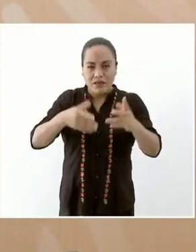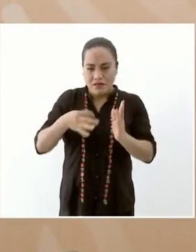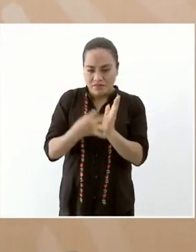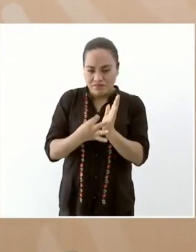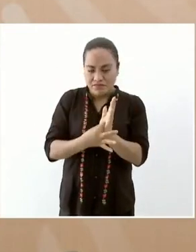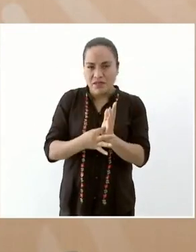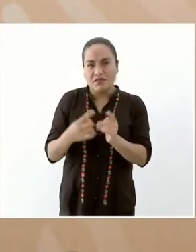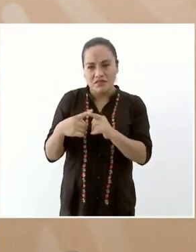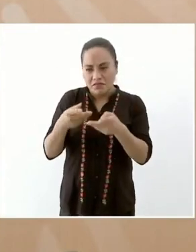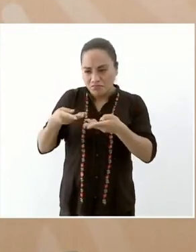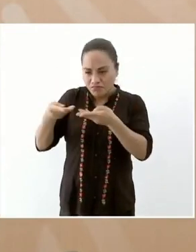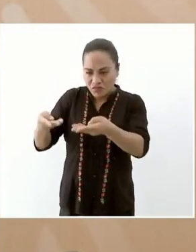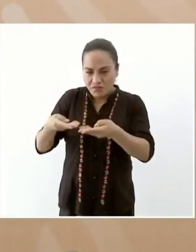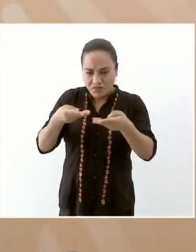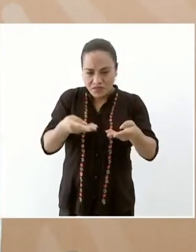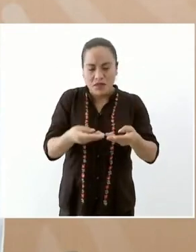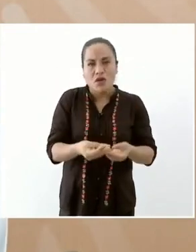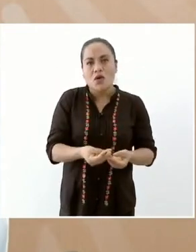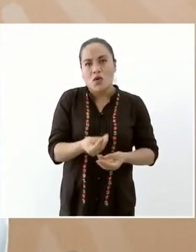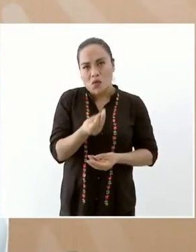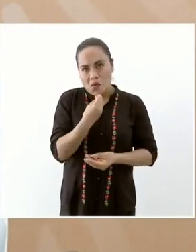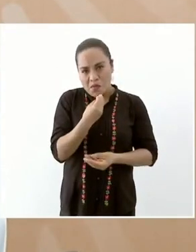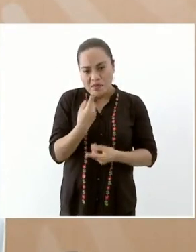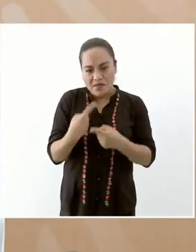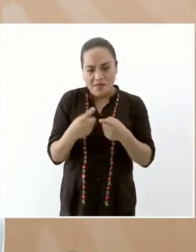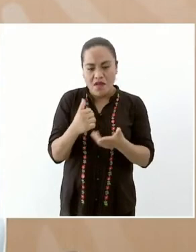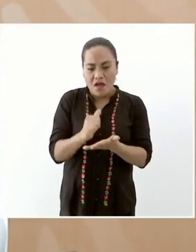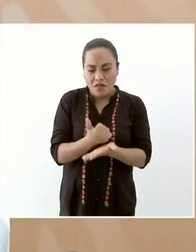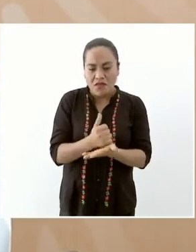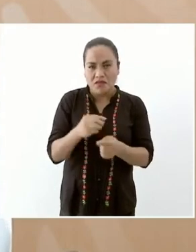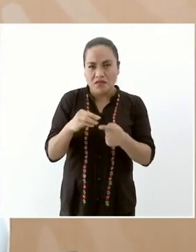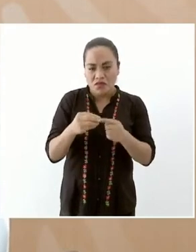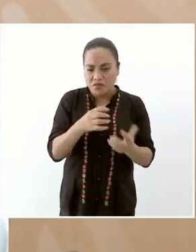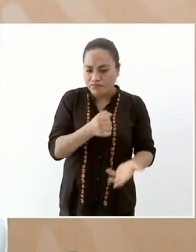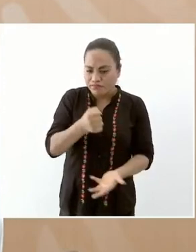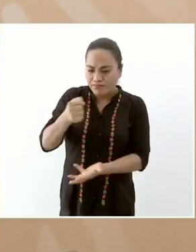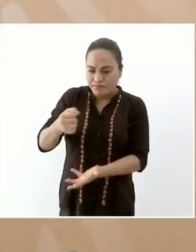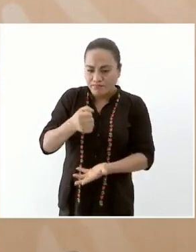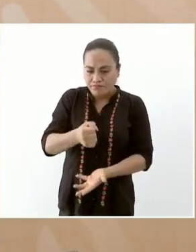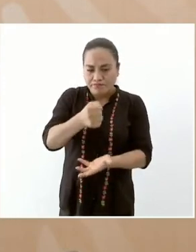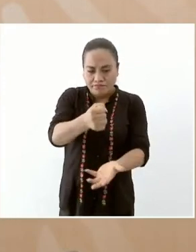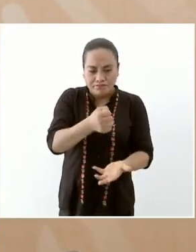despensas y otros apoyos